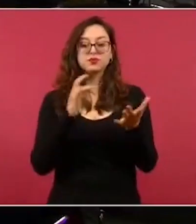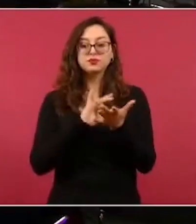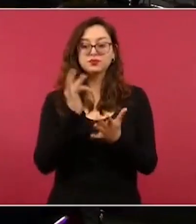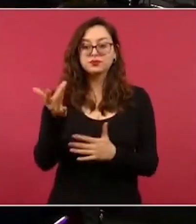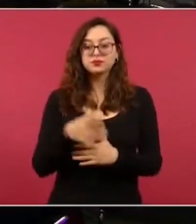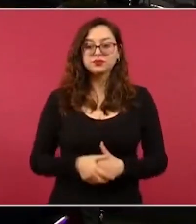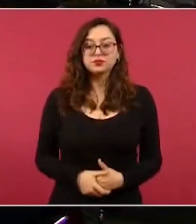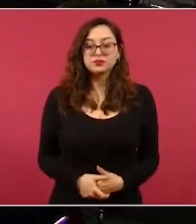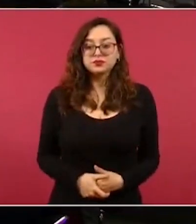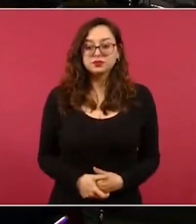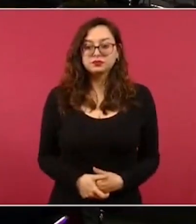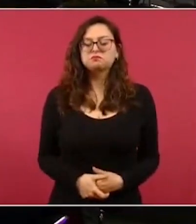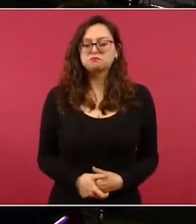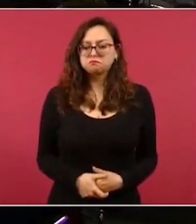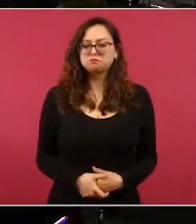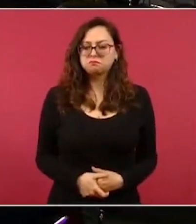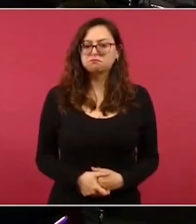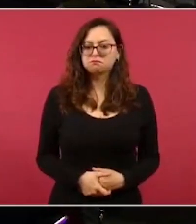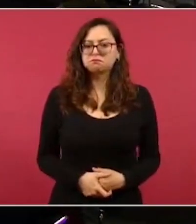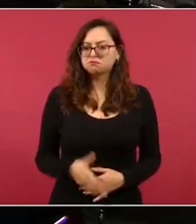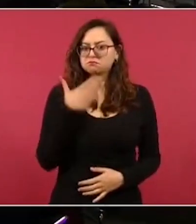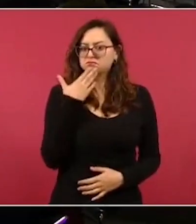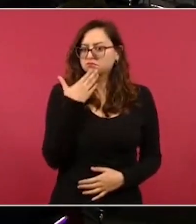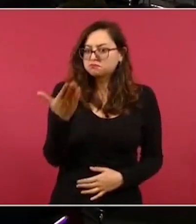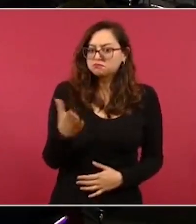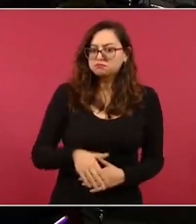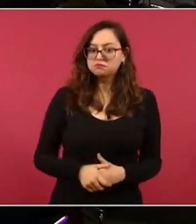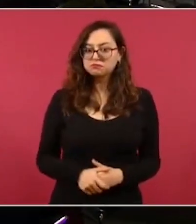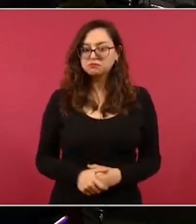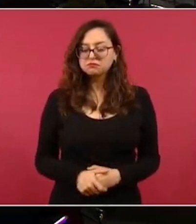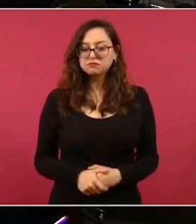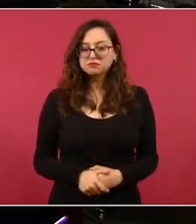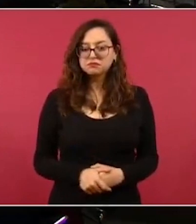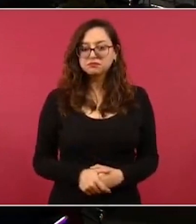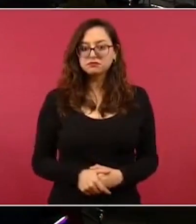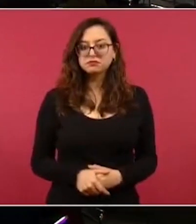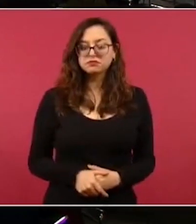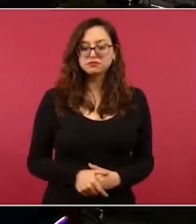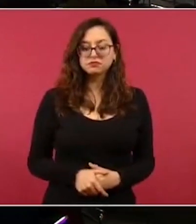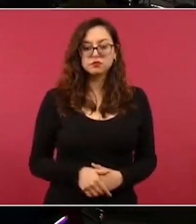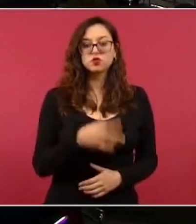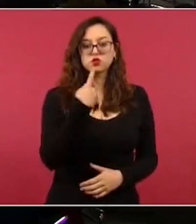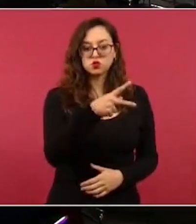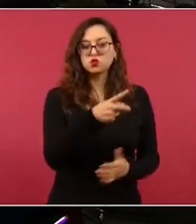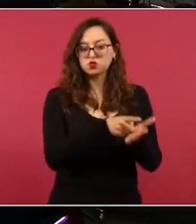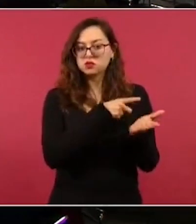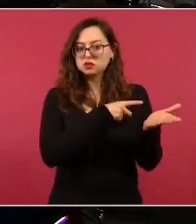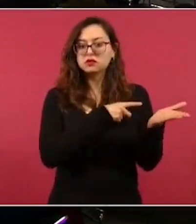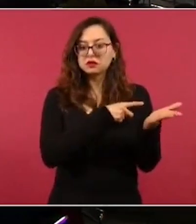El presidente Andrés Manuel López Obrador dijo que está bien que revivieran la alianza Va por México, esto de cara a las elecciones 2023